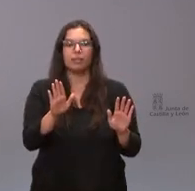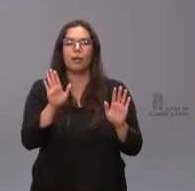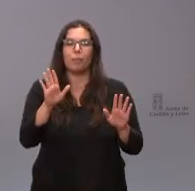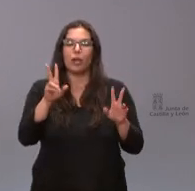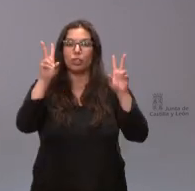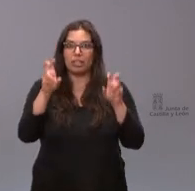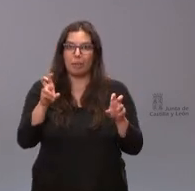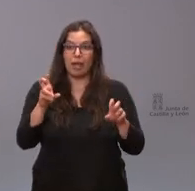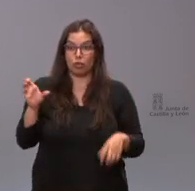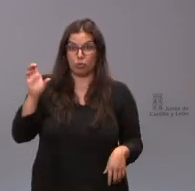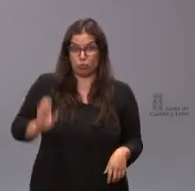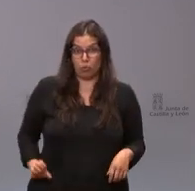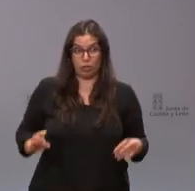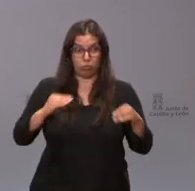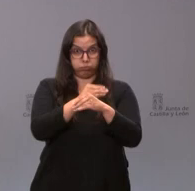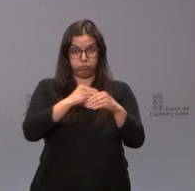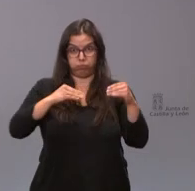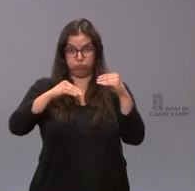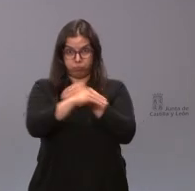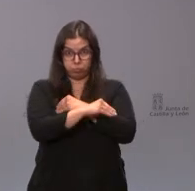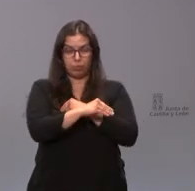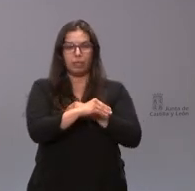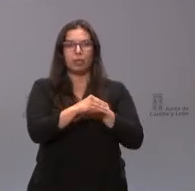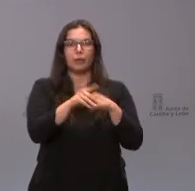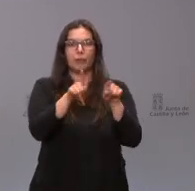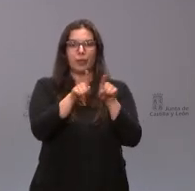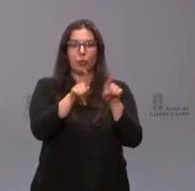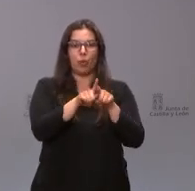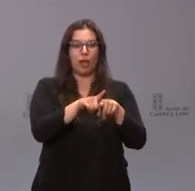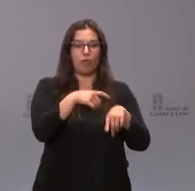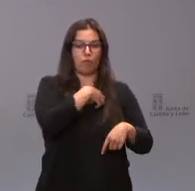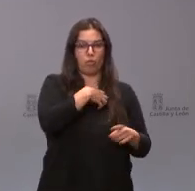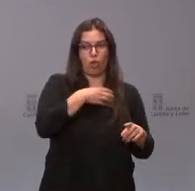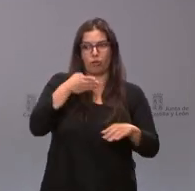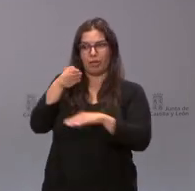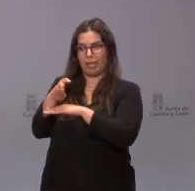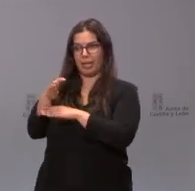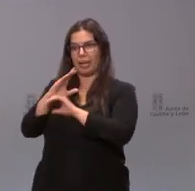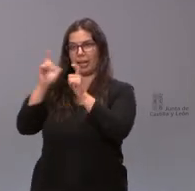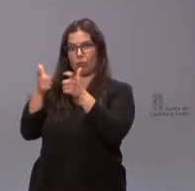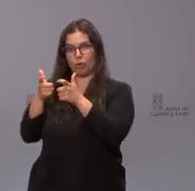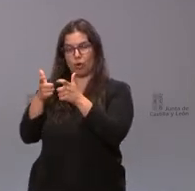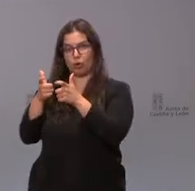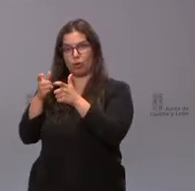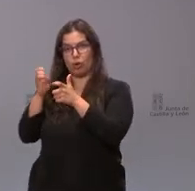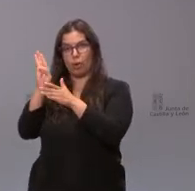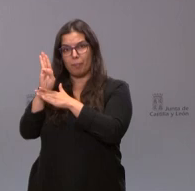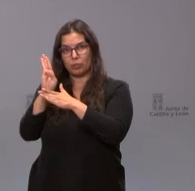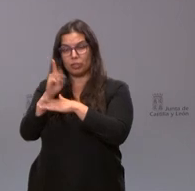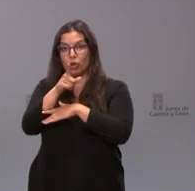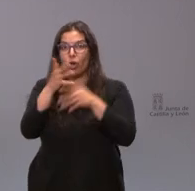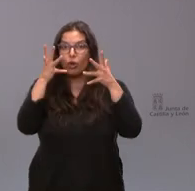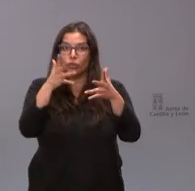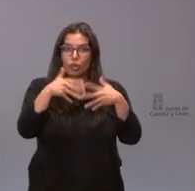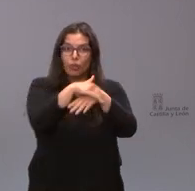incompatibilidad de Gonzalo Santonja y que acudiese Sancho a la reunión del patronato es un acuerdo del consejo de gobierno que no se nos